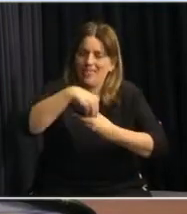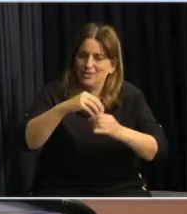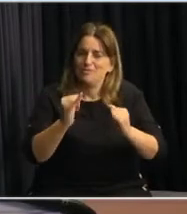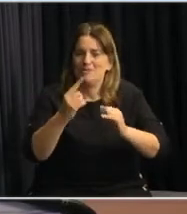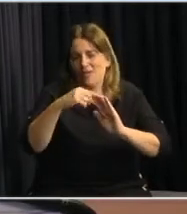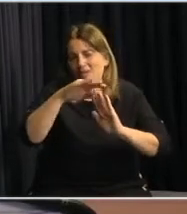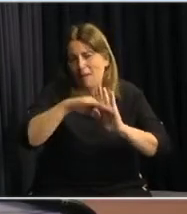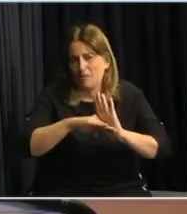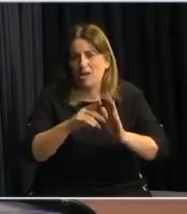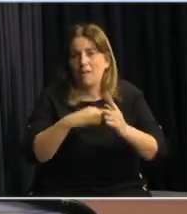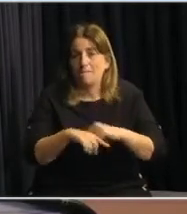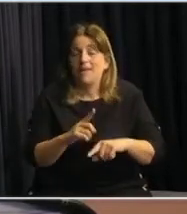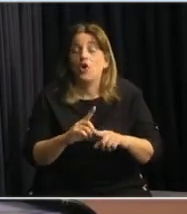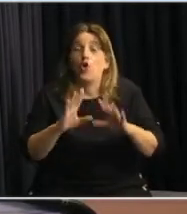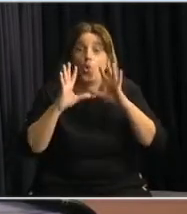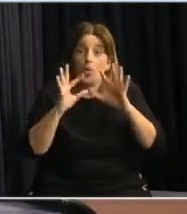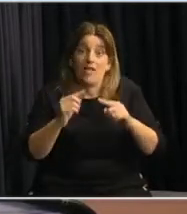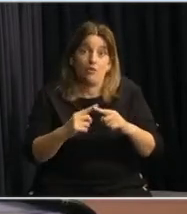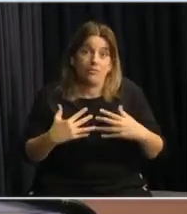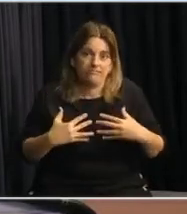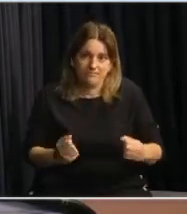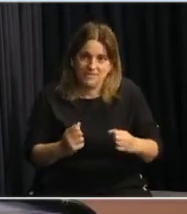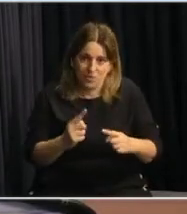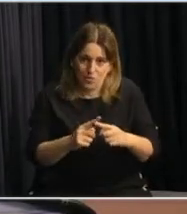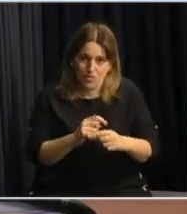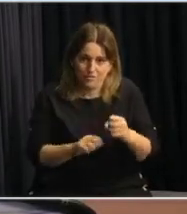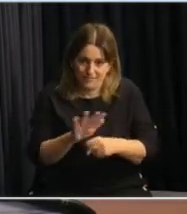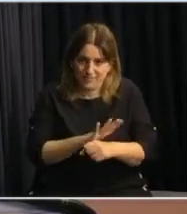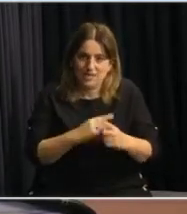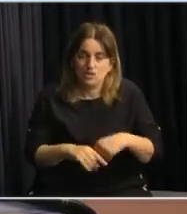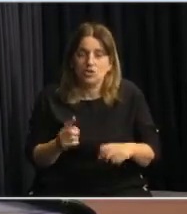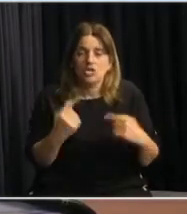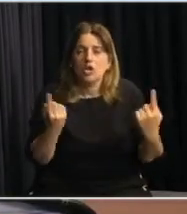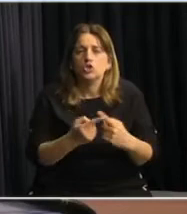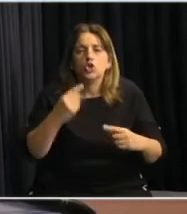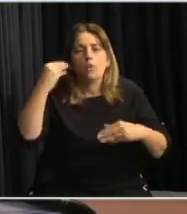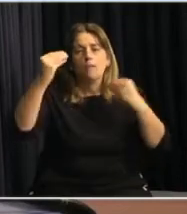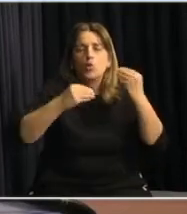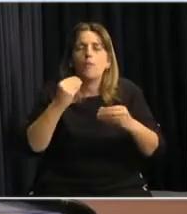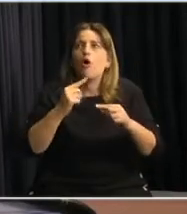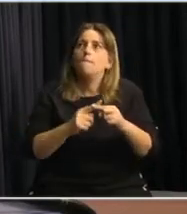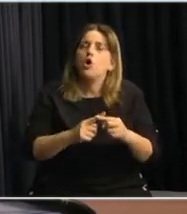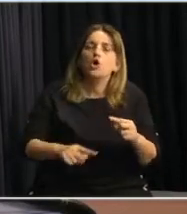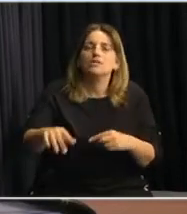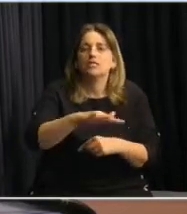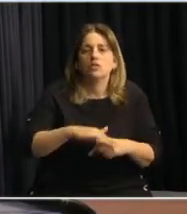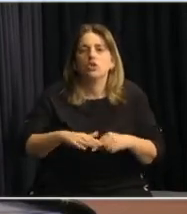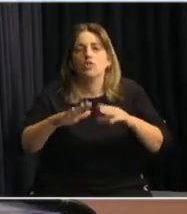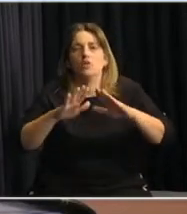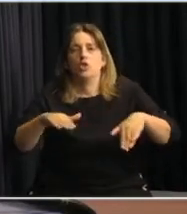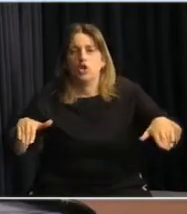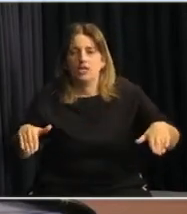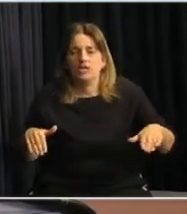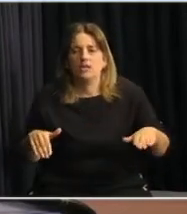cuestiones sanitarias nos permiten. Nosotros, justamente, como nos preocupamos por la situación de nuestros niños,